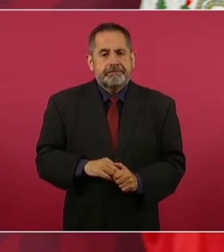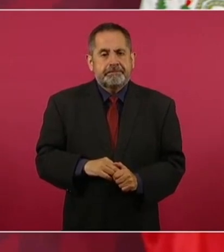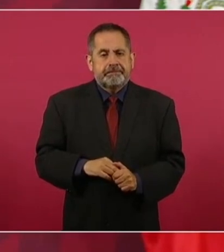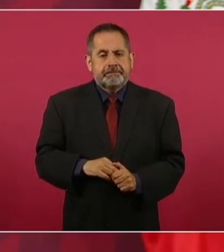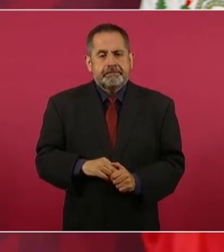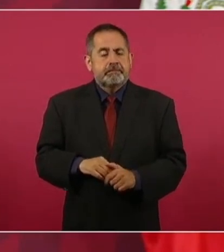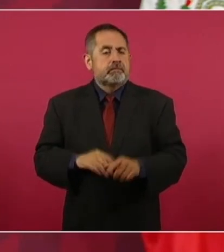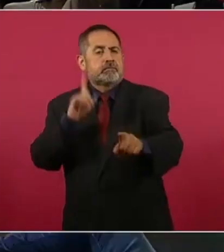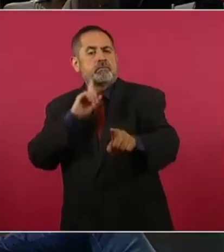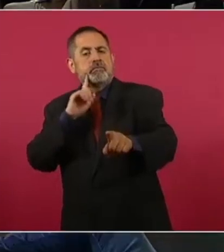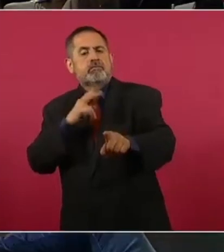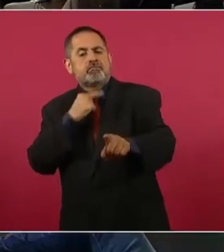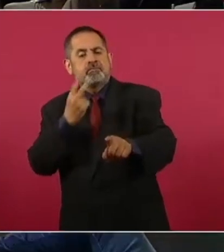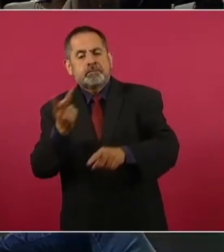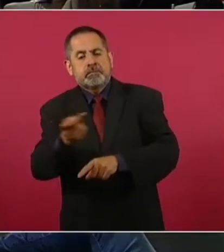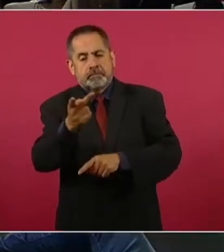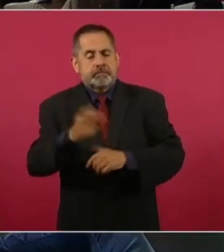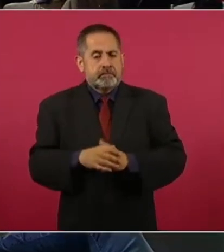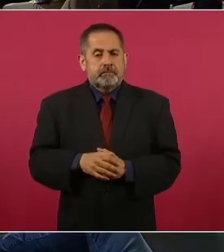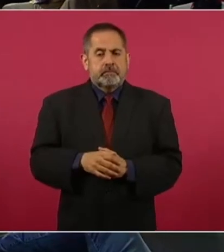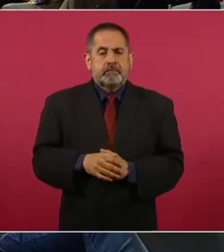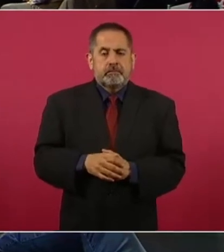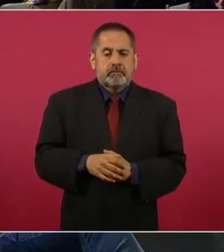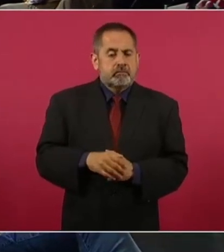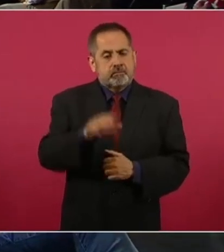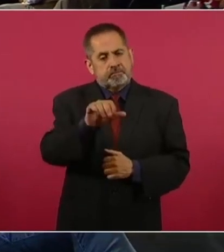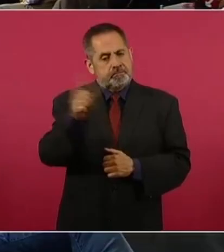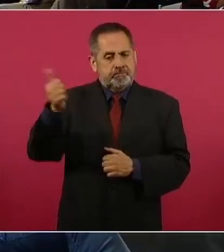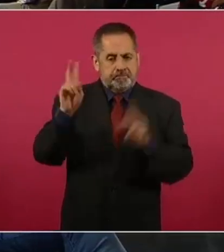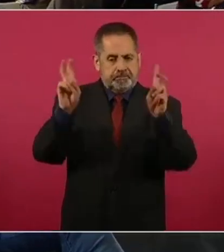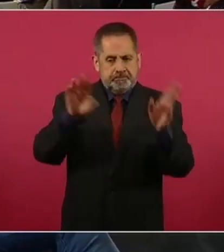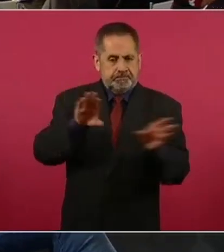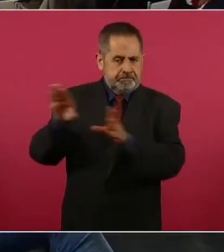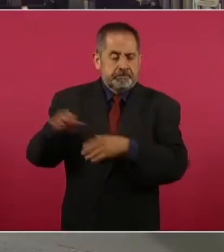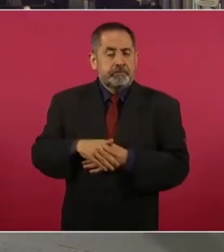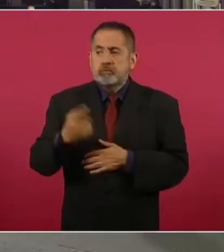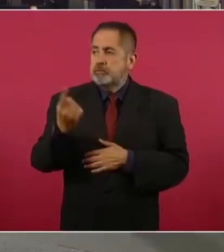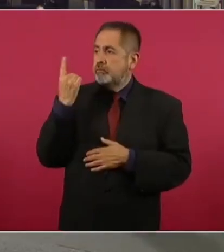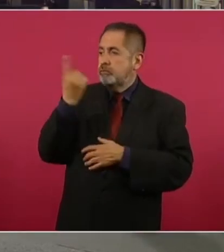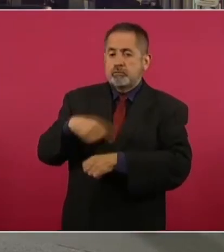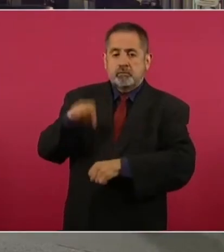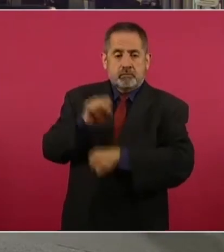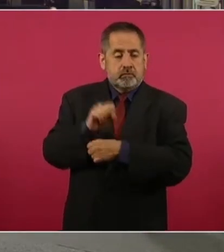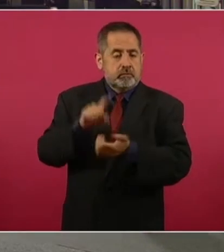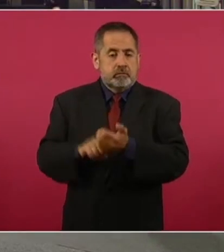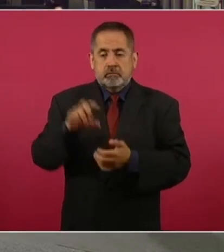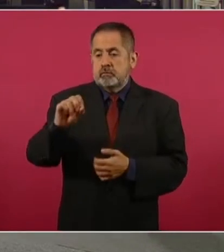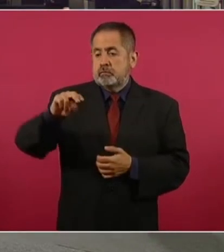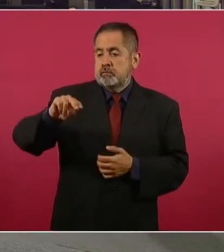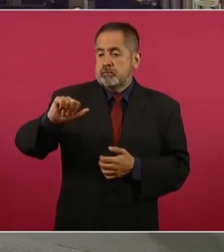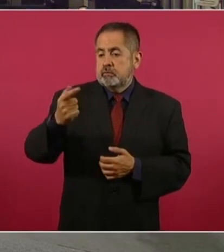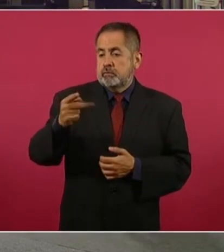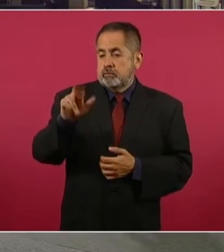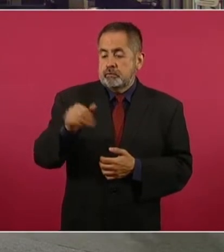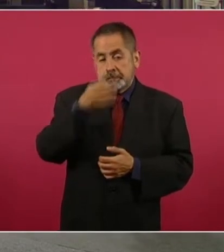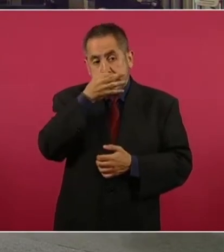Presidente, en otro tema, la semana pasada la Comisión Nacional del Agua emitió una alerta